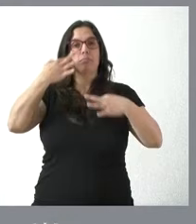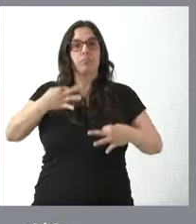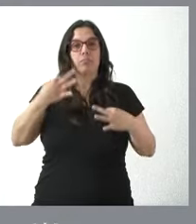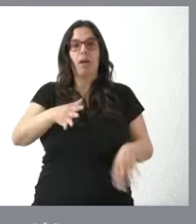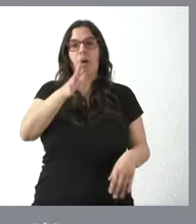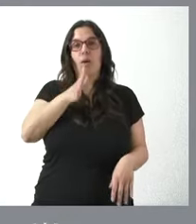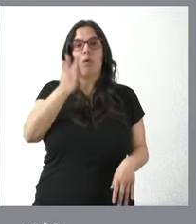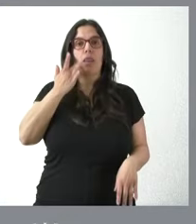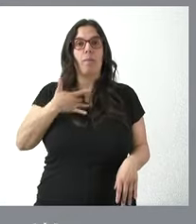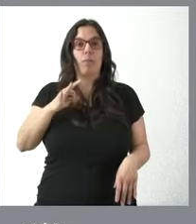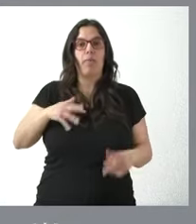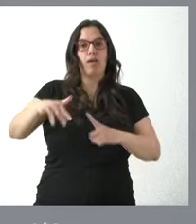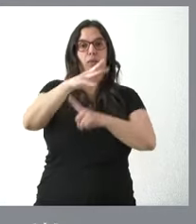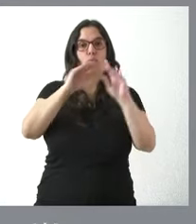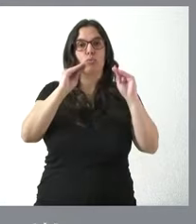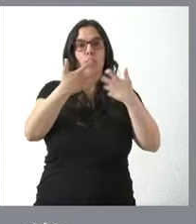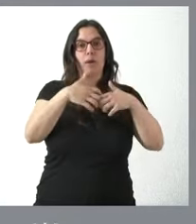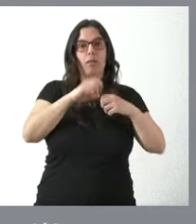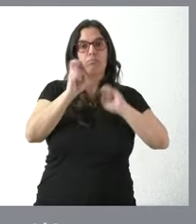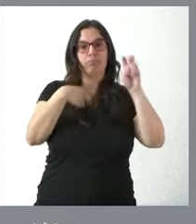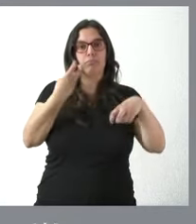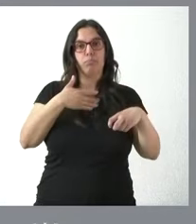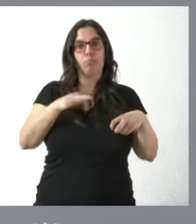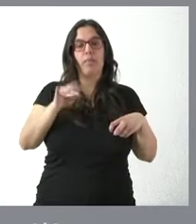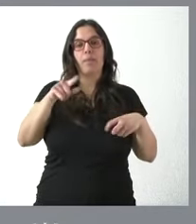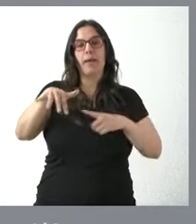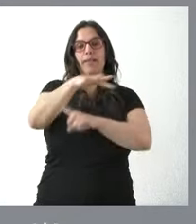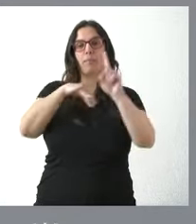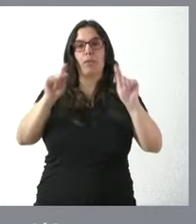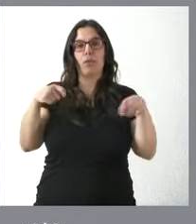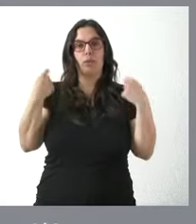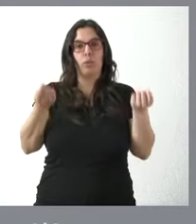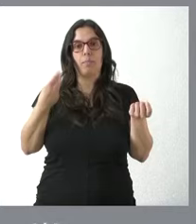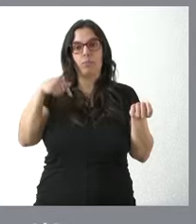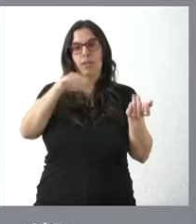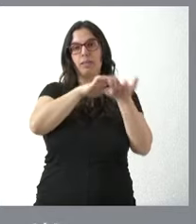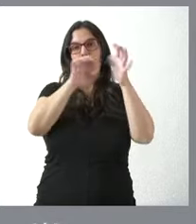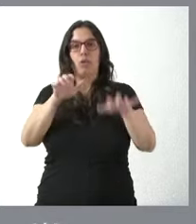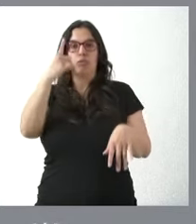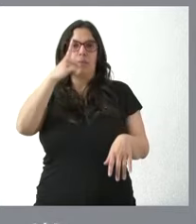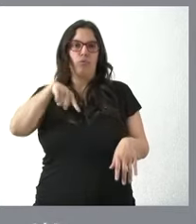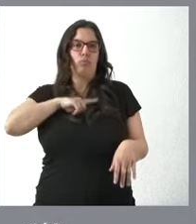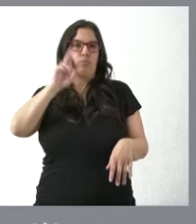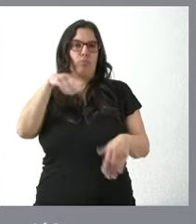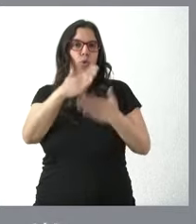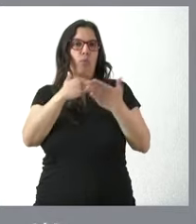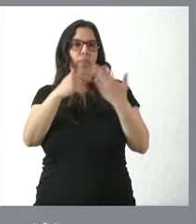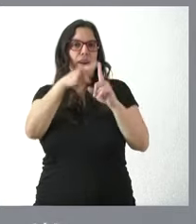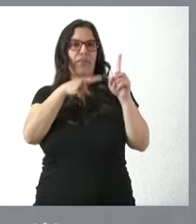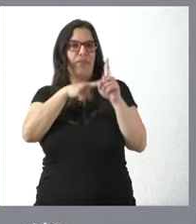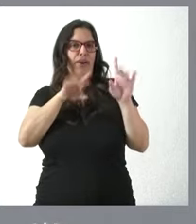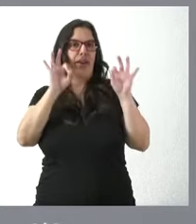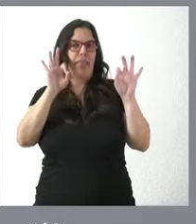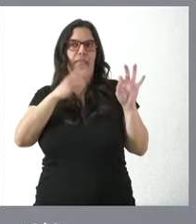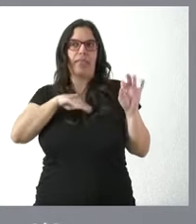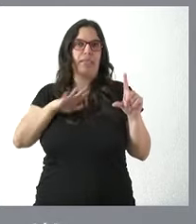depuración de esos entornos y, por tanto, la depuración en los espacios naturales, donde Castilla y León, pues saben ustedes que es una comunidad de referencia dentro del